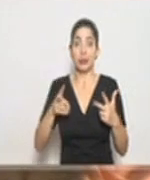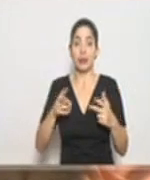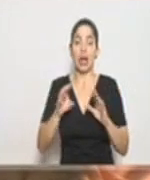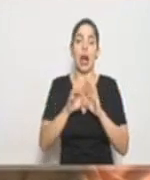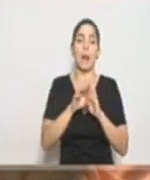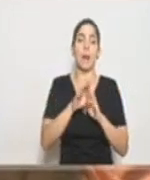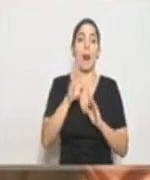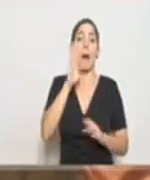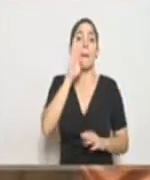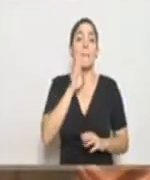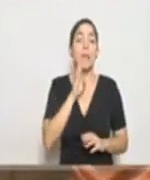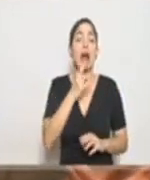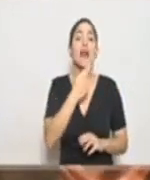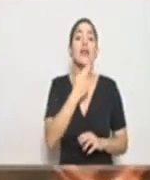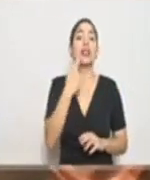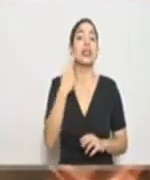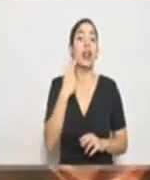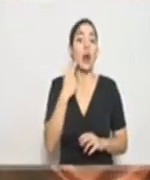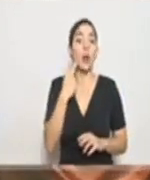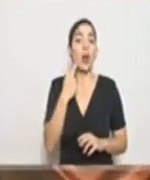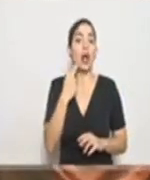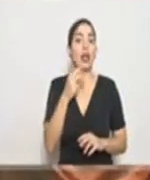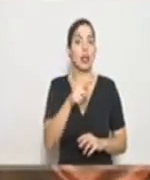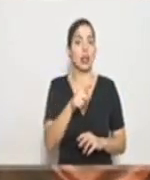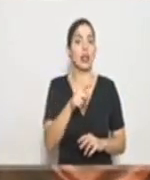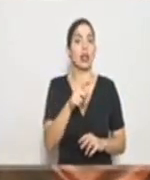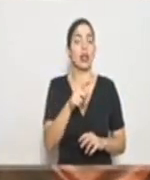Gracias, señor Viceministro Educación. Gracias,